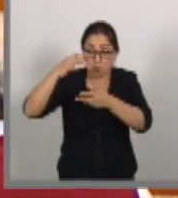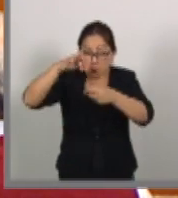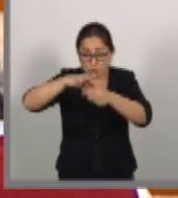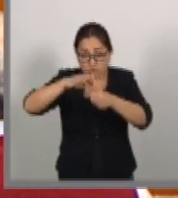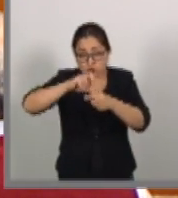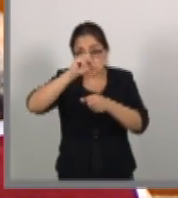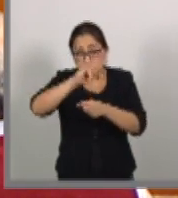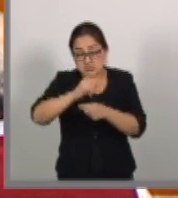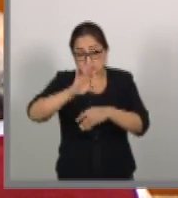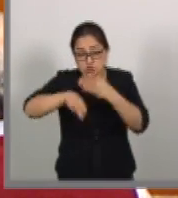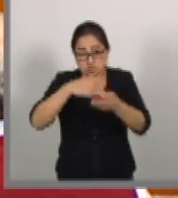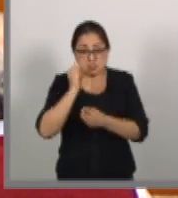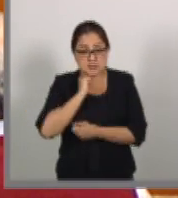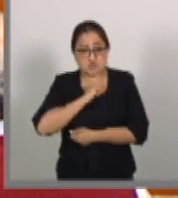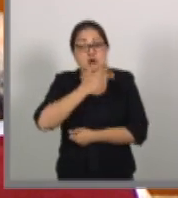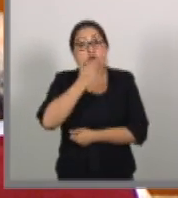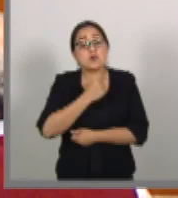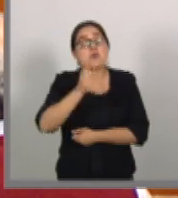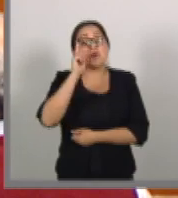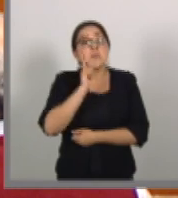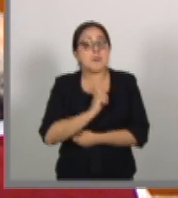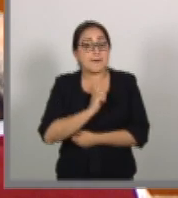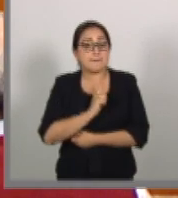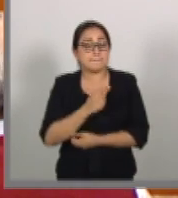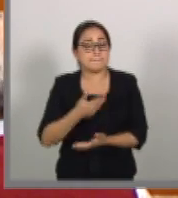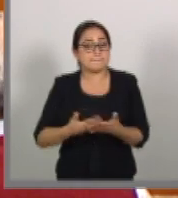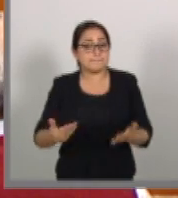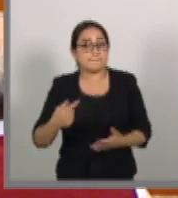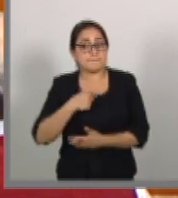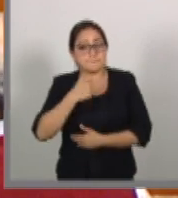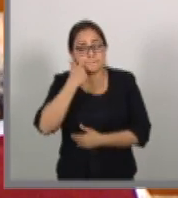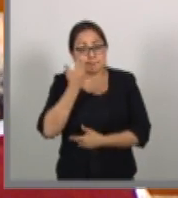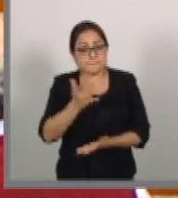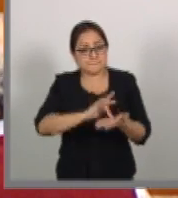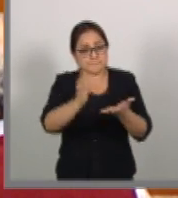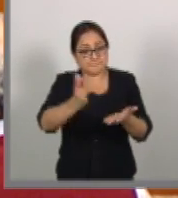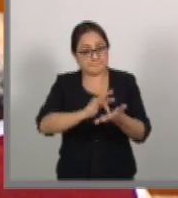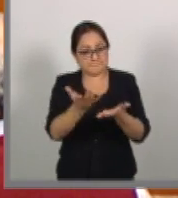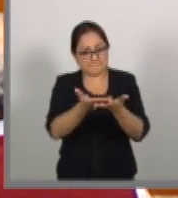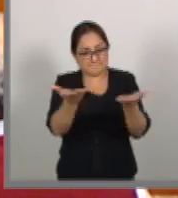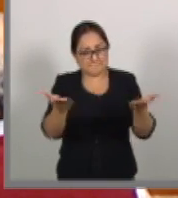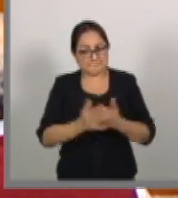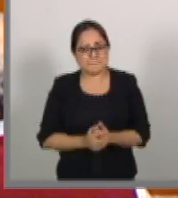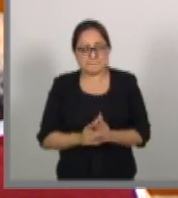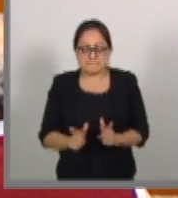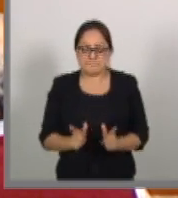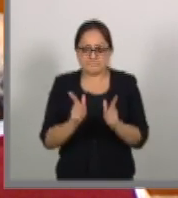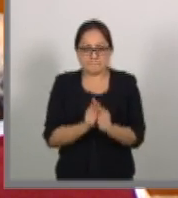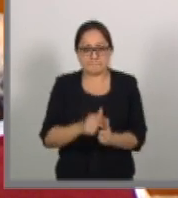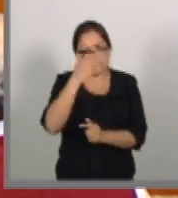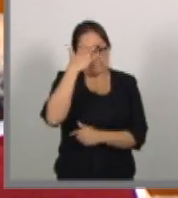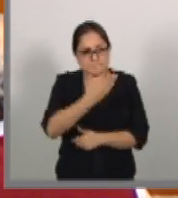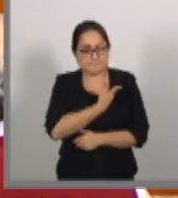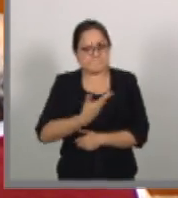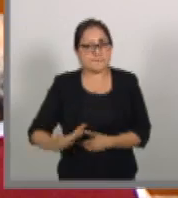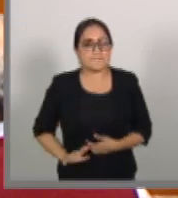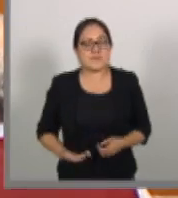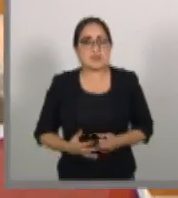a favor senadoras y senadores quiero dar mi agradecimiento. Es cuanto señor presidente.